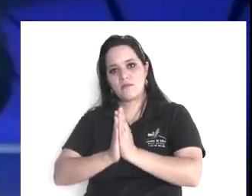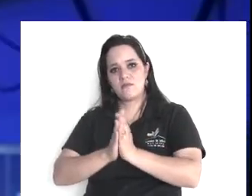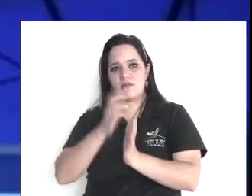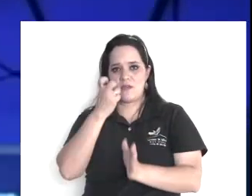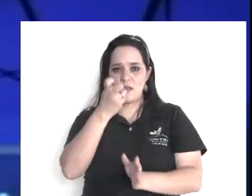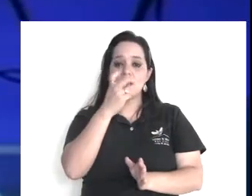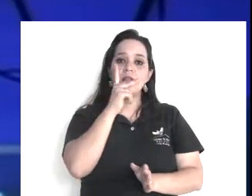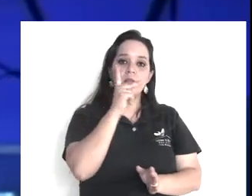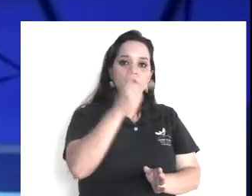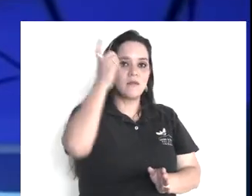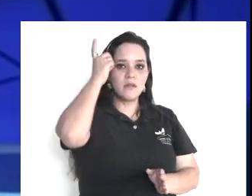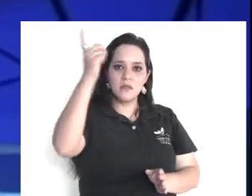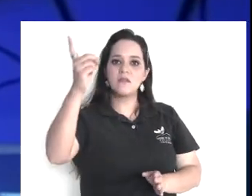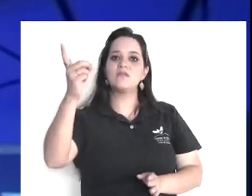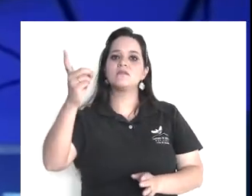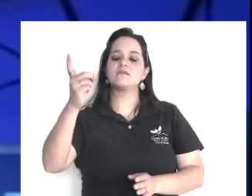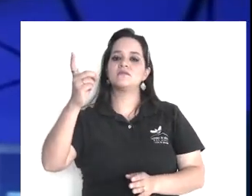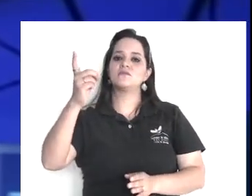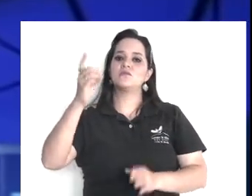la palabra de Dios,